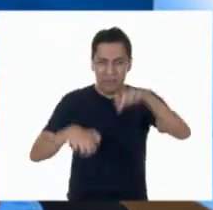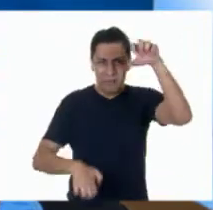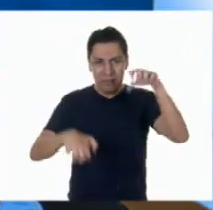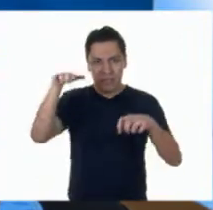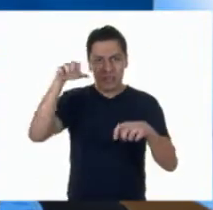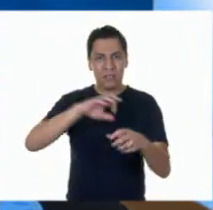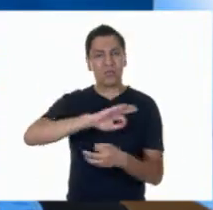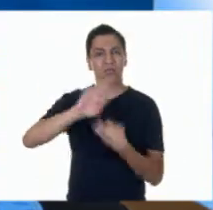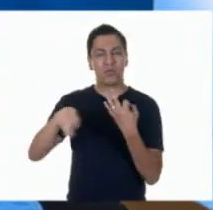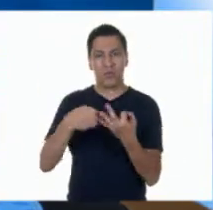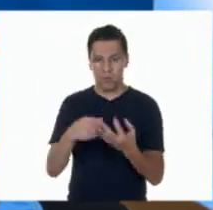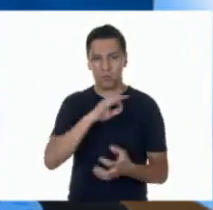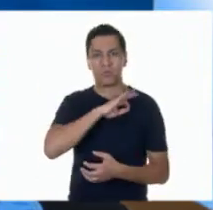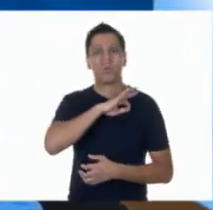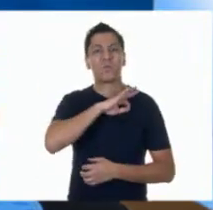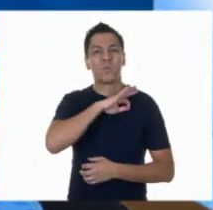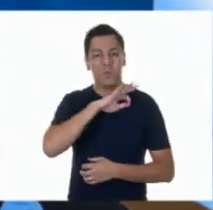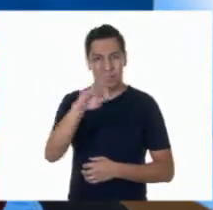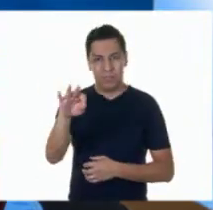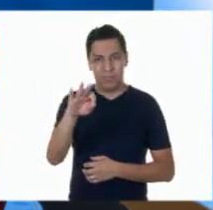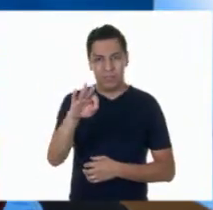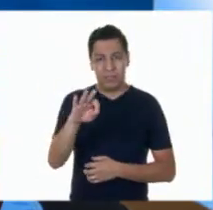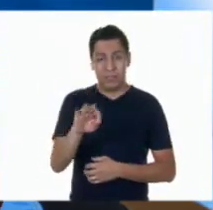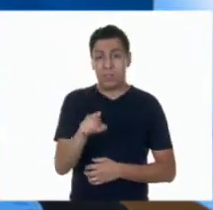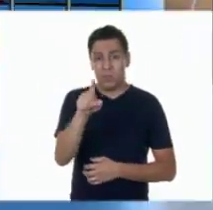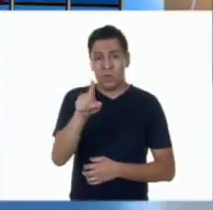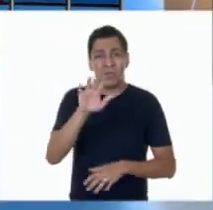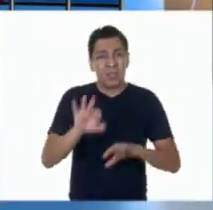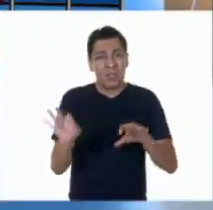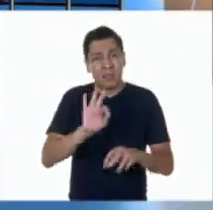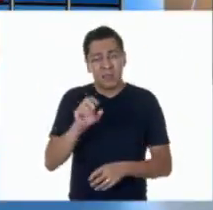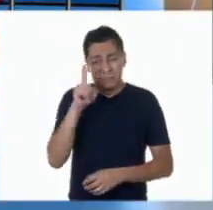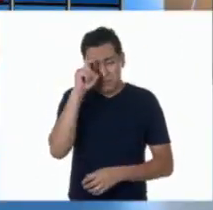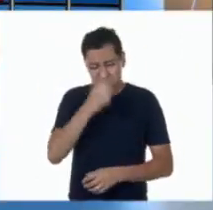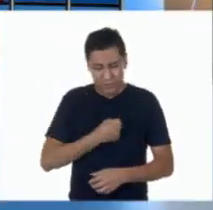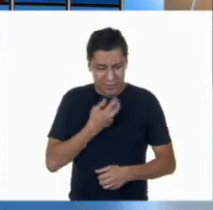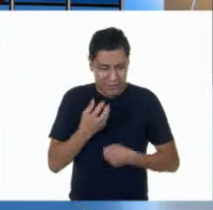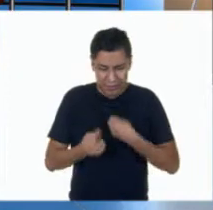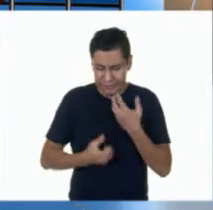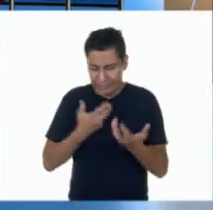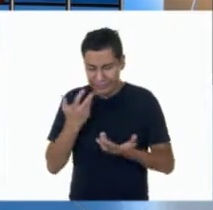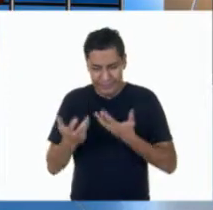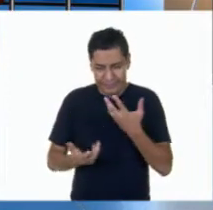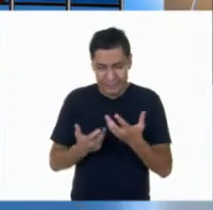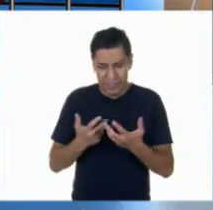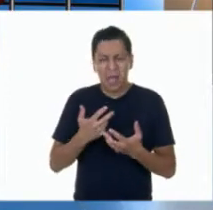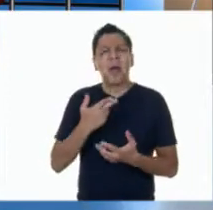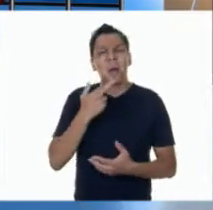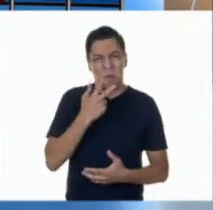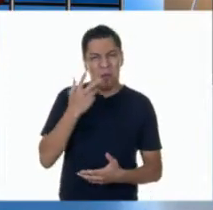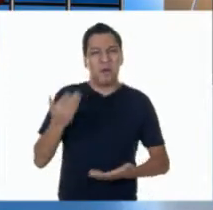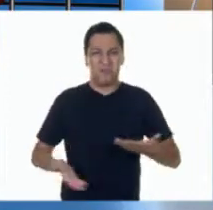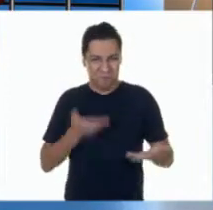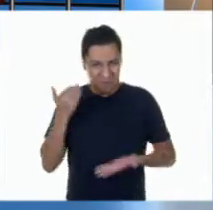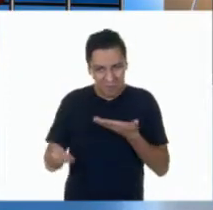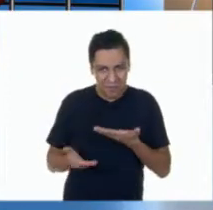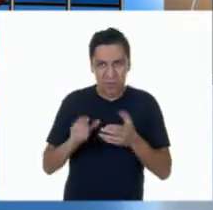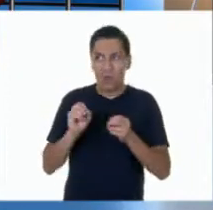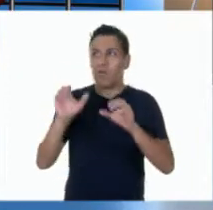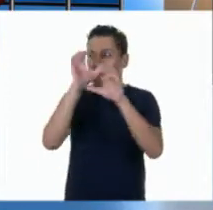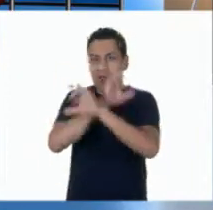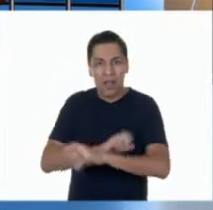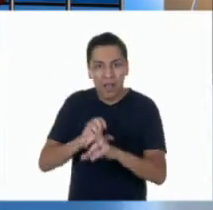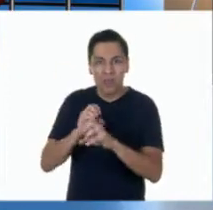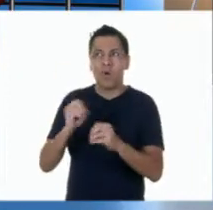alternativa para quienes tienen dificultad para expresarse. Exacto, aunque no debe de haber ninguna razón para